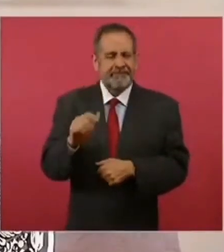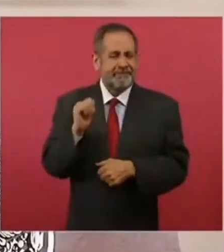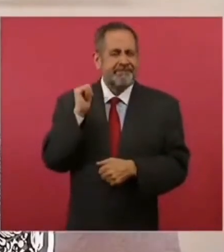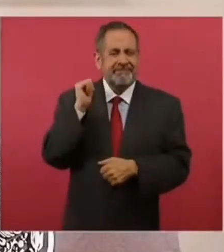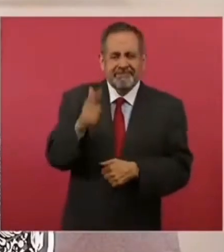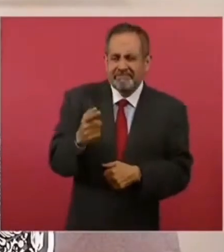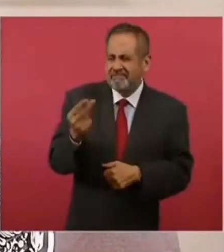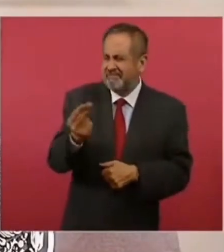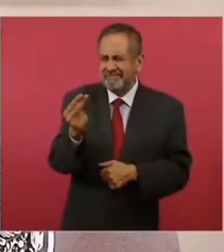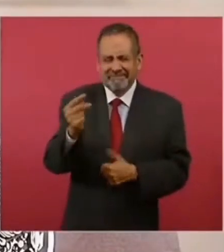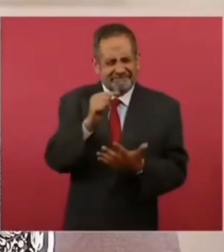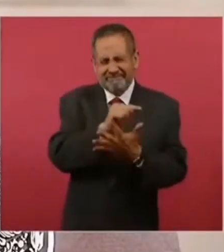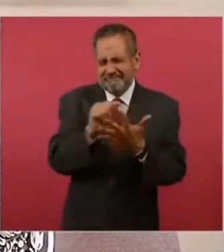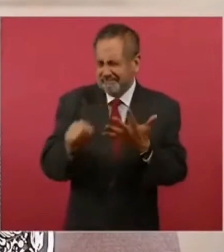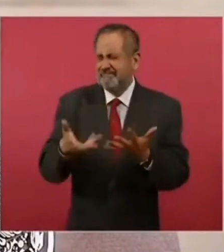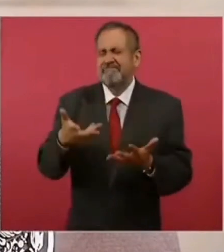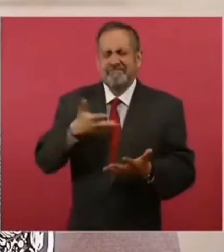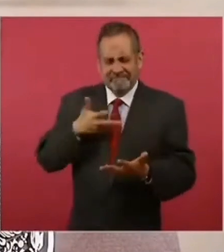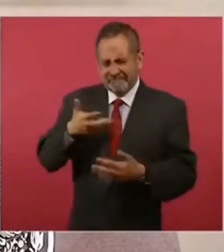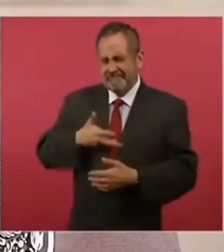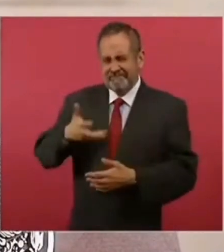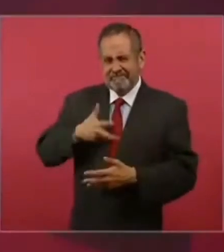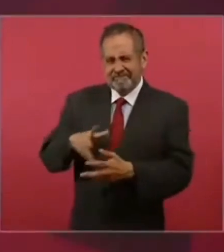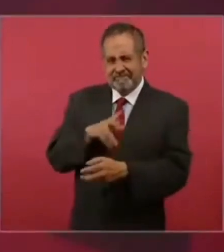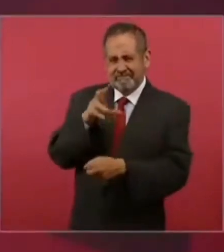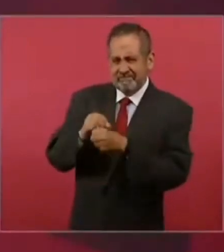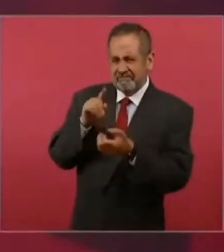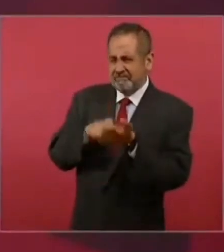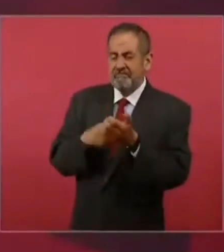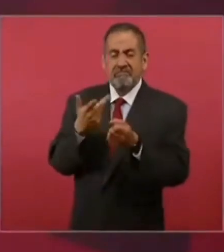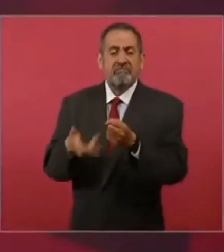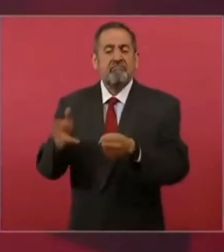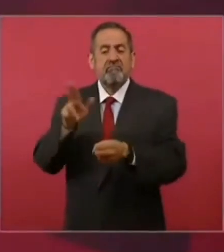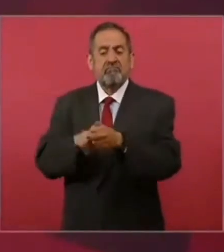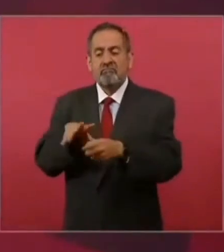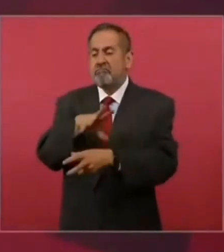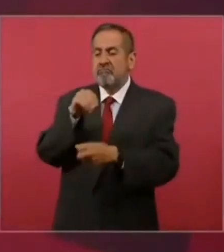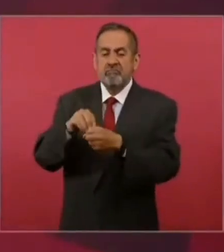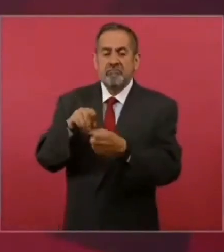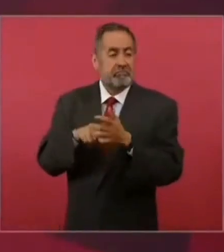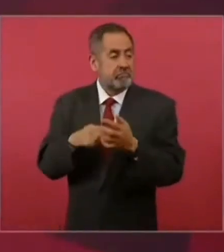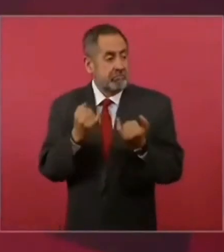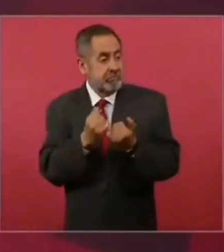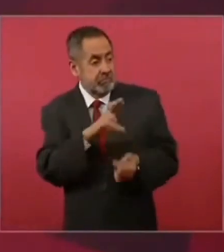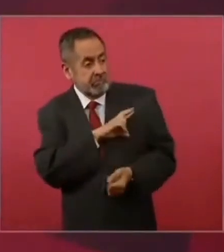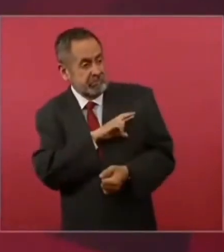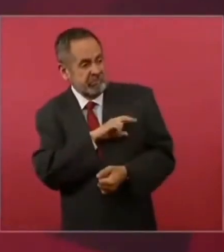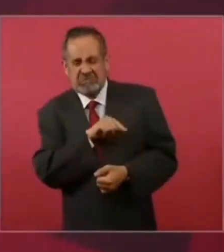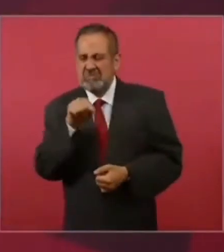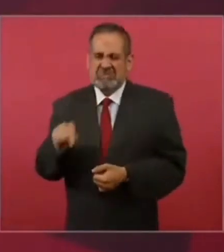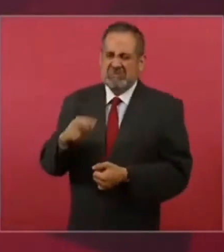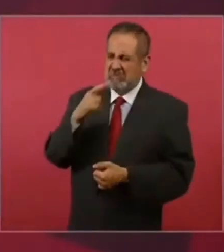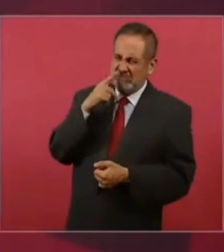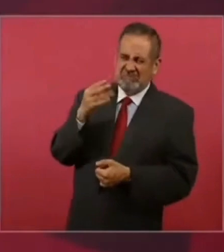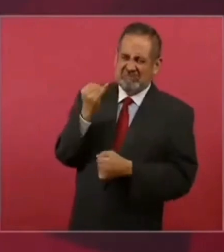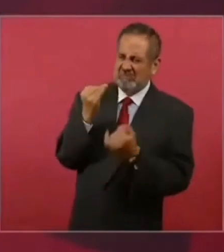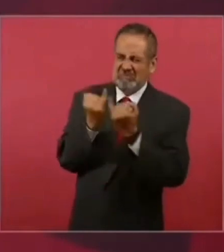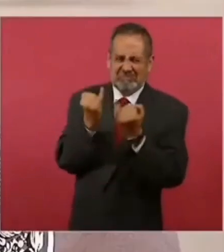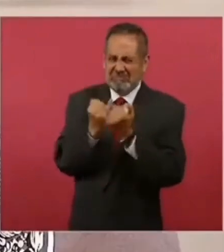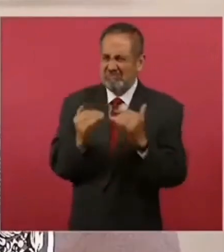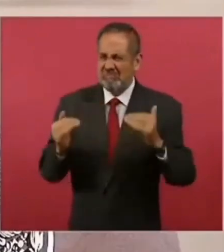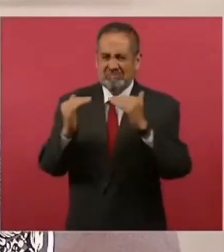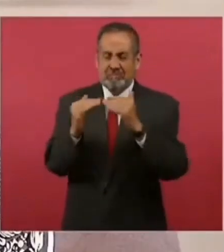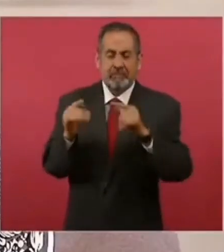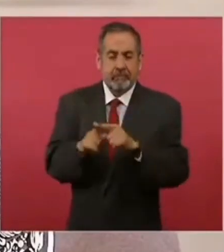servicio imaginable en cualquier hospital del sector privado. Pero lo más importante, como ya lo dijo